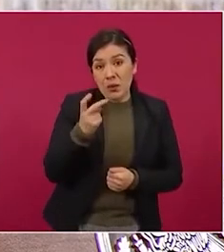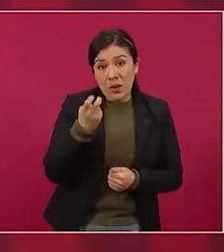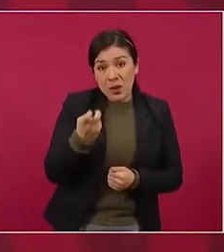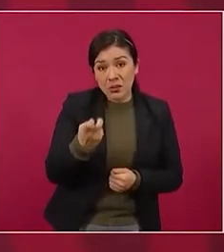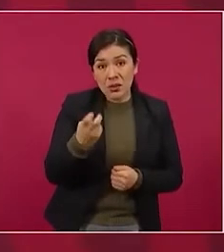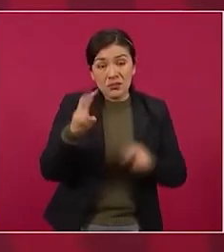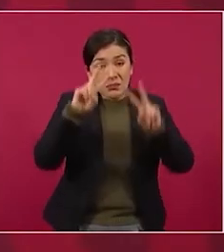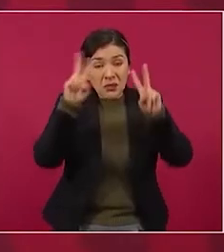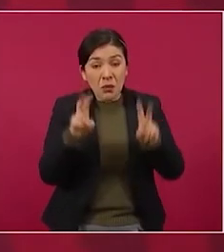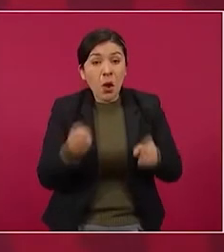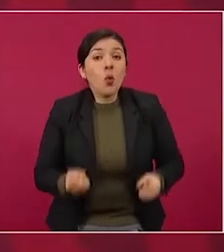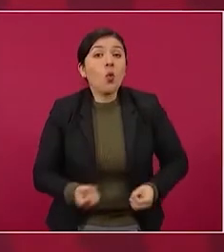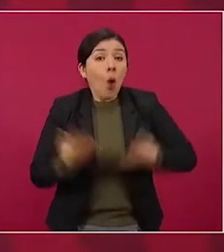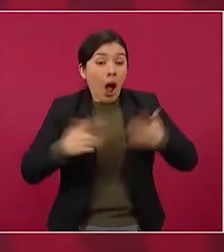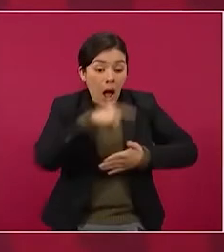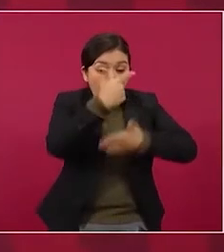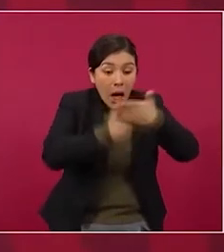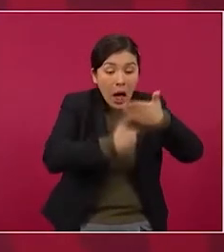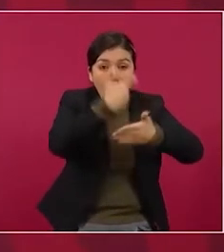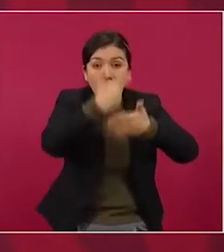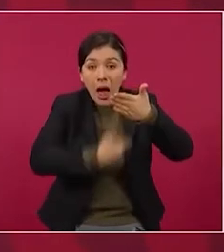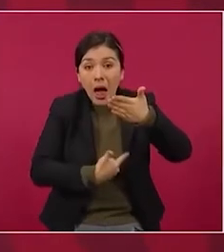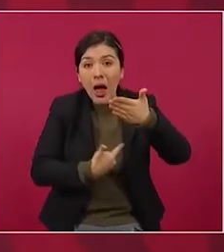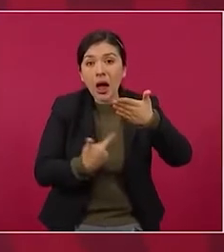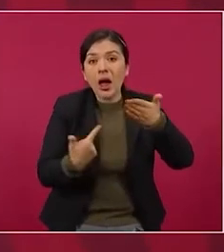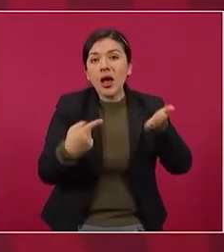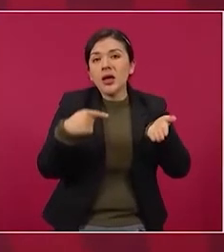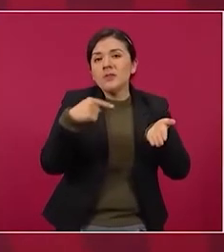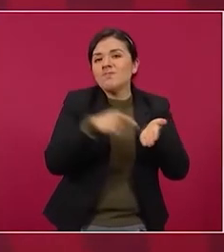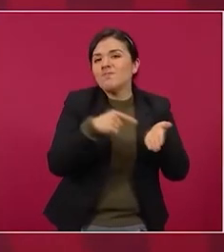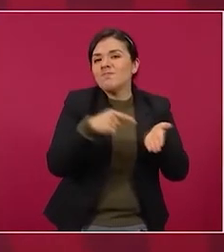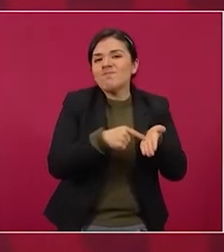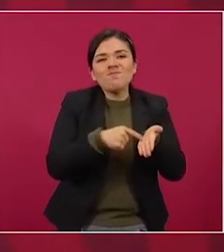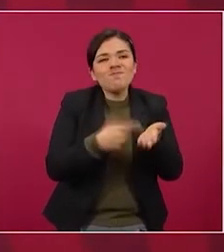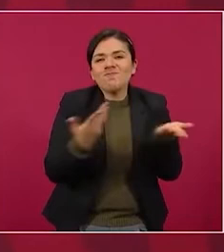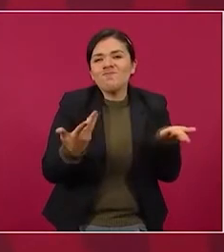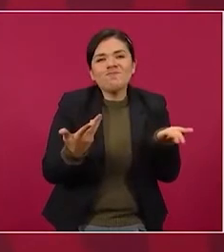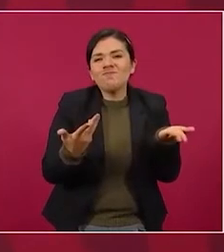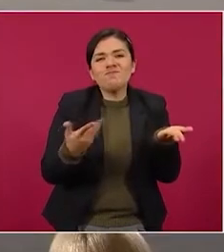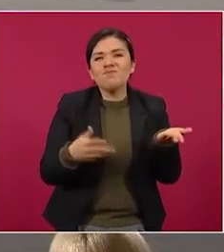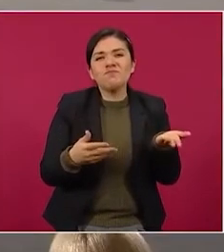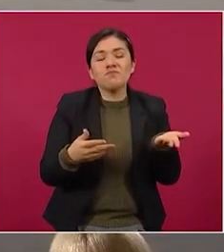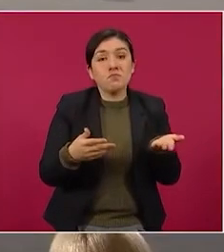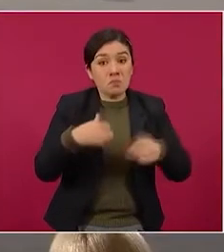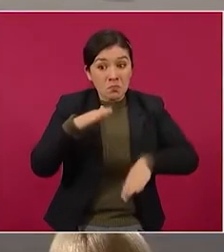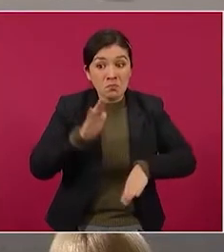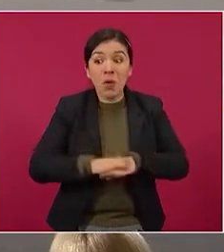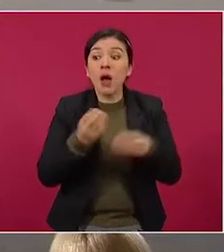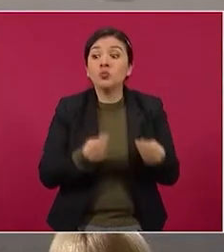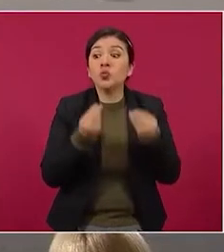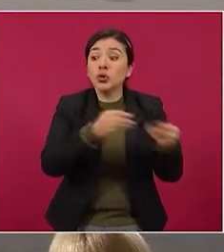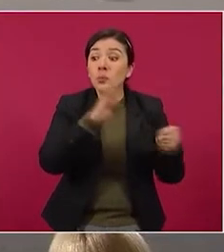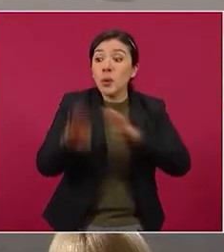cuantitativo numérico no debe de fallecer nadie